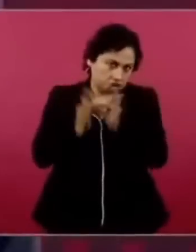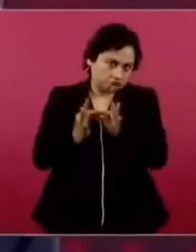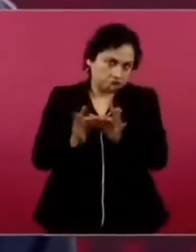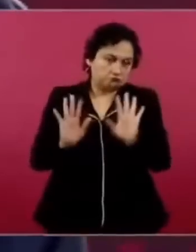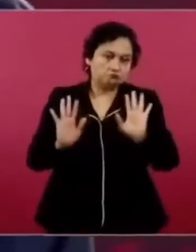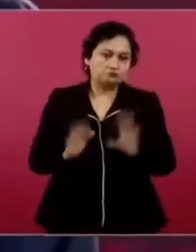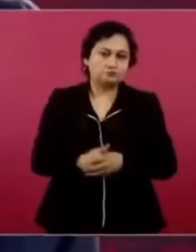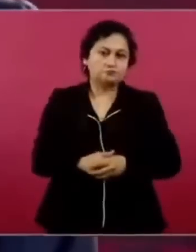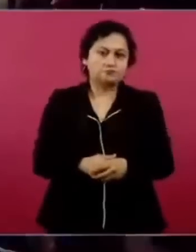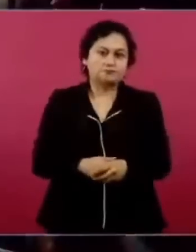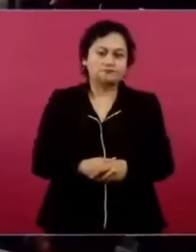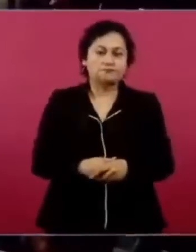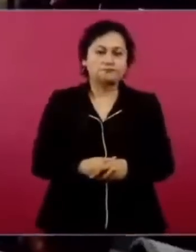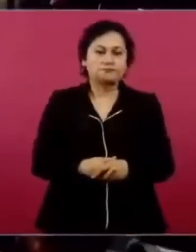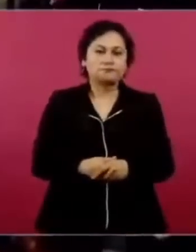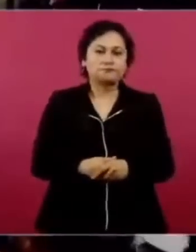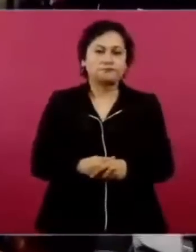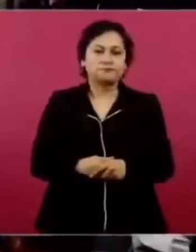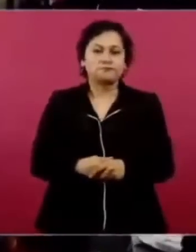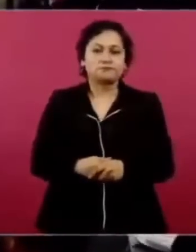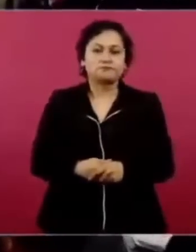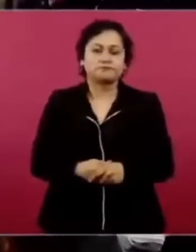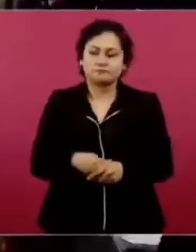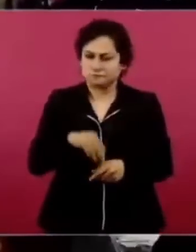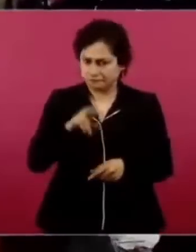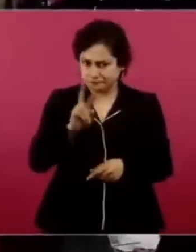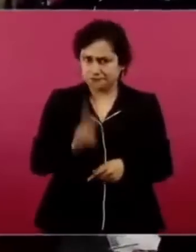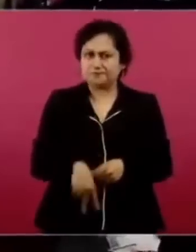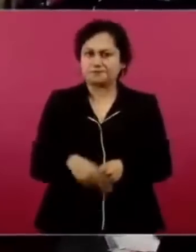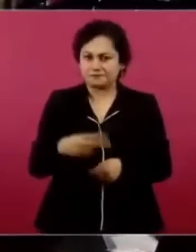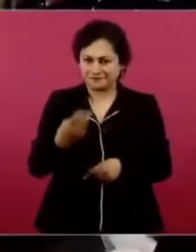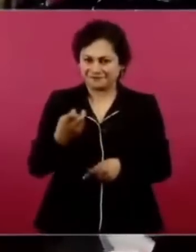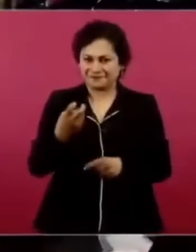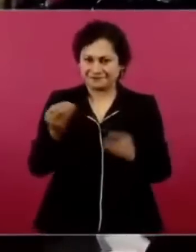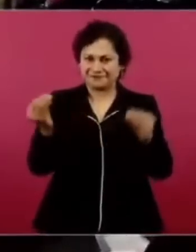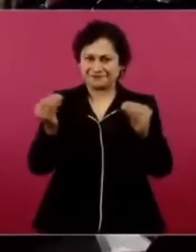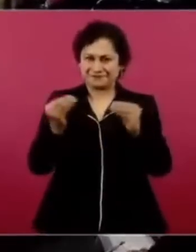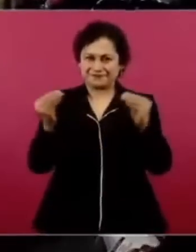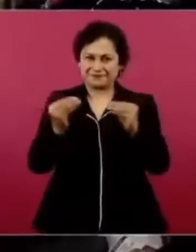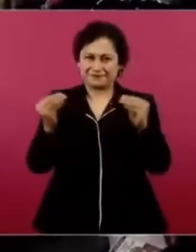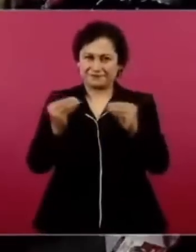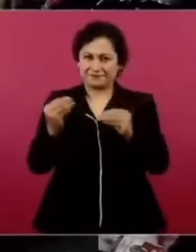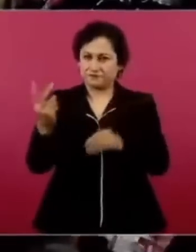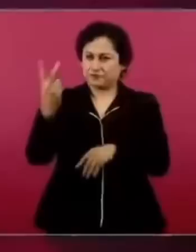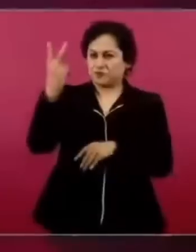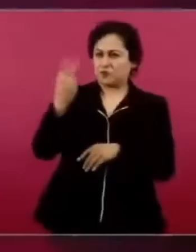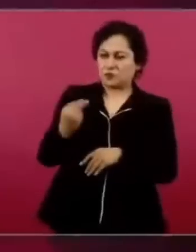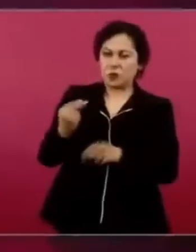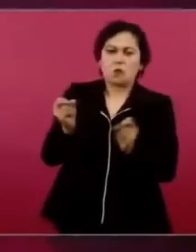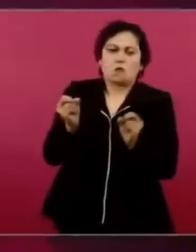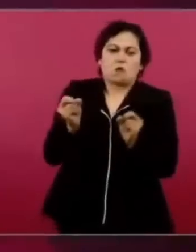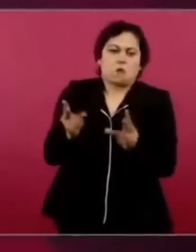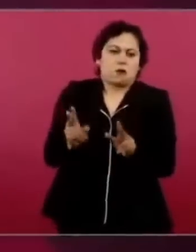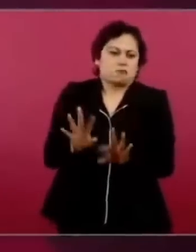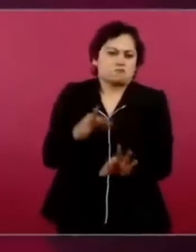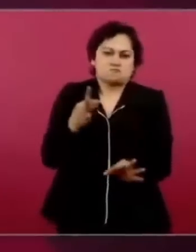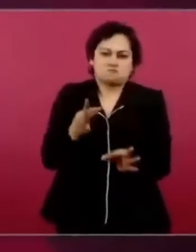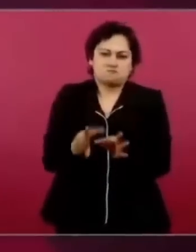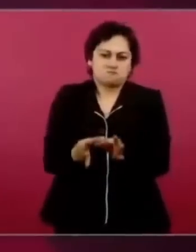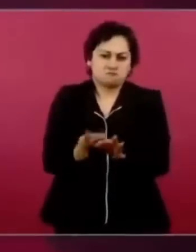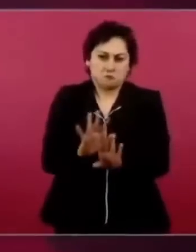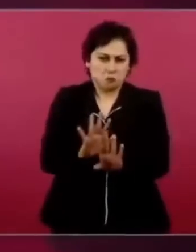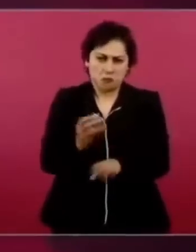así como se deben de hacer las cosas, como se